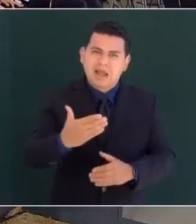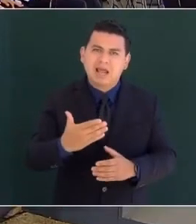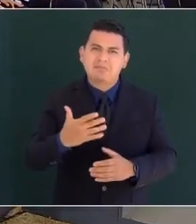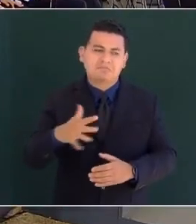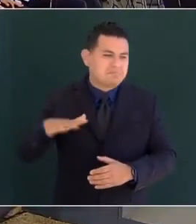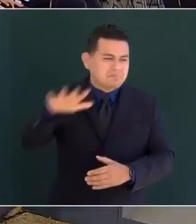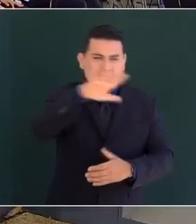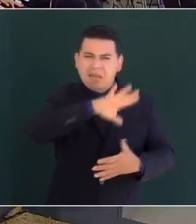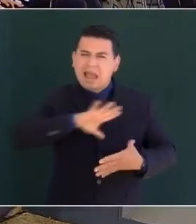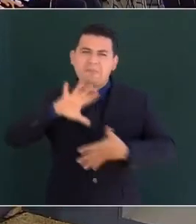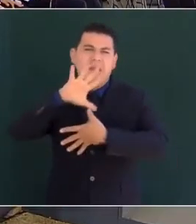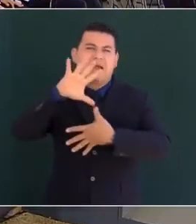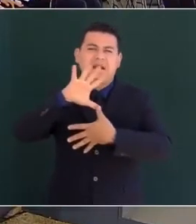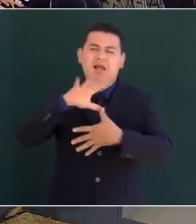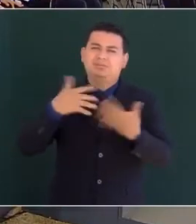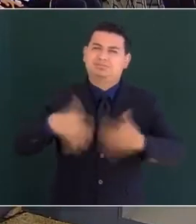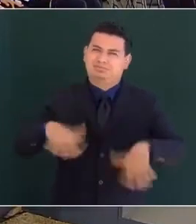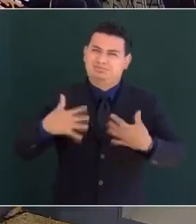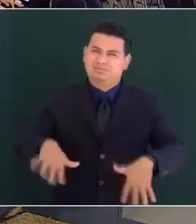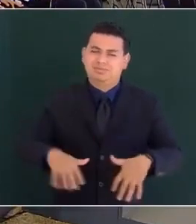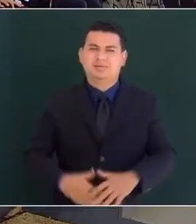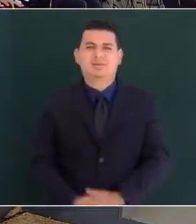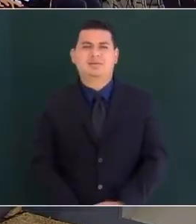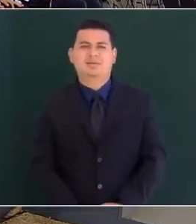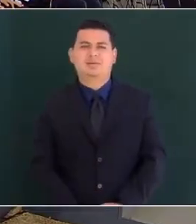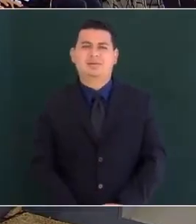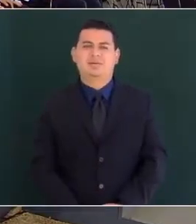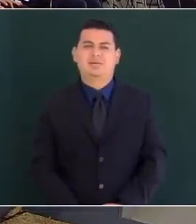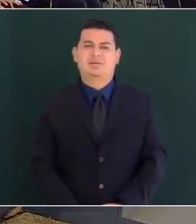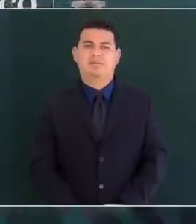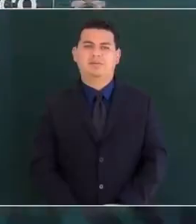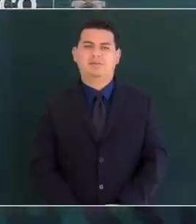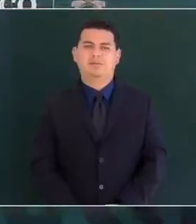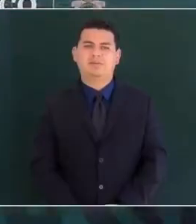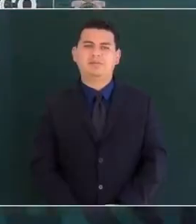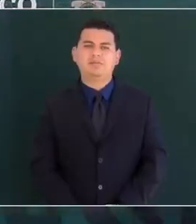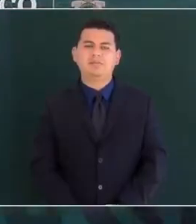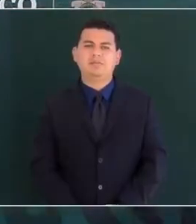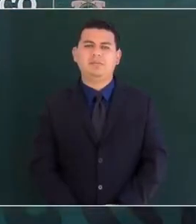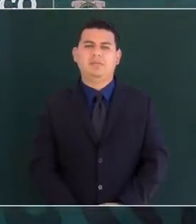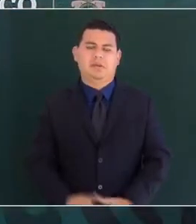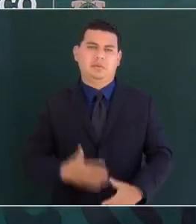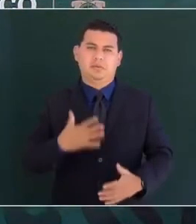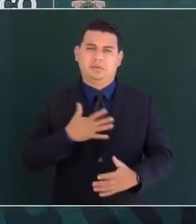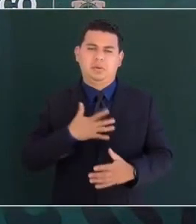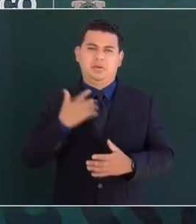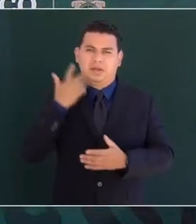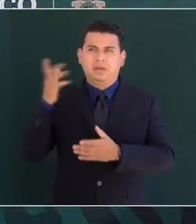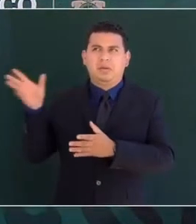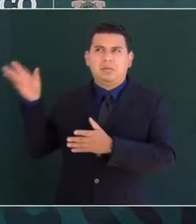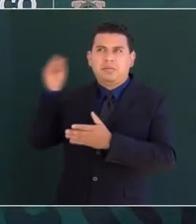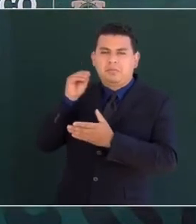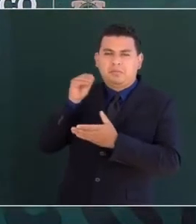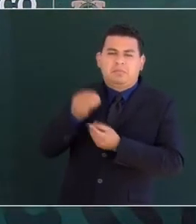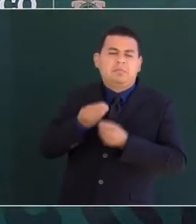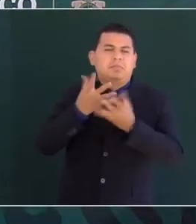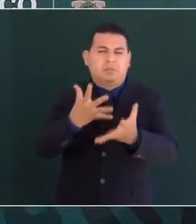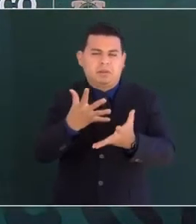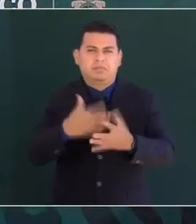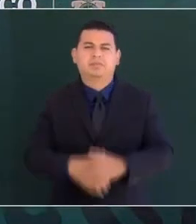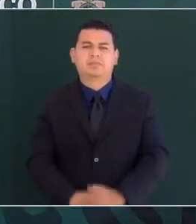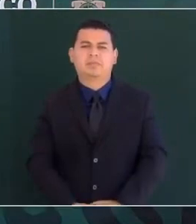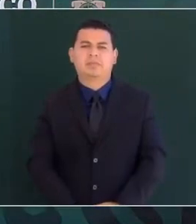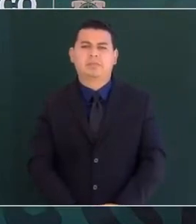la gente de América. Cierro con una cita de mi padre